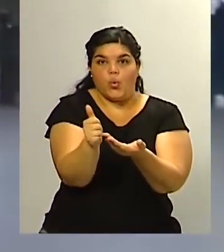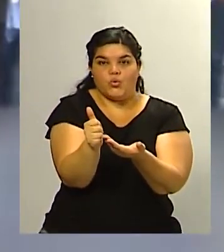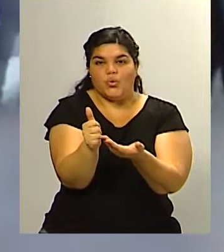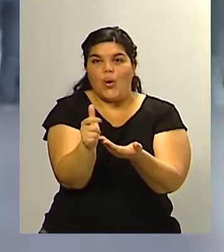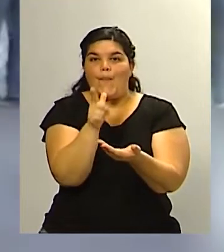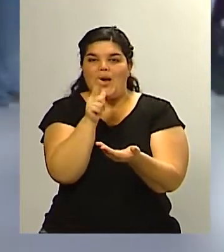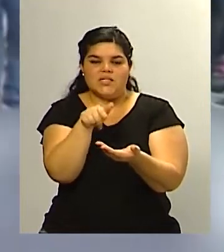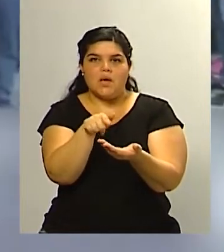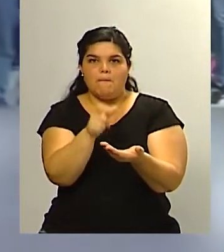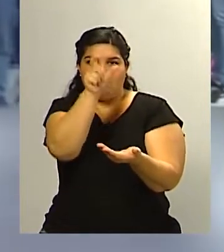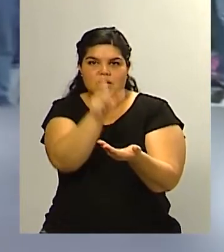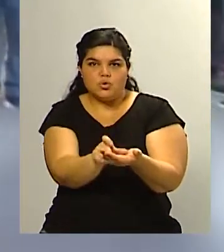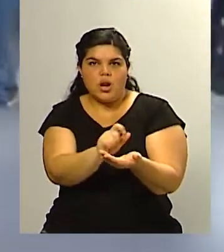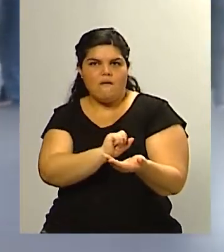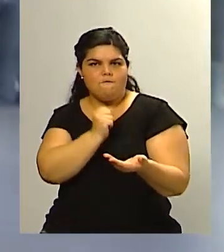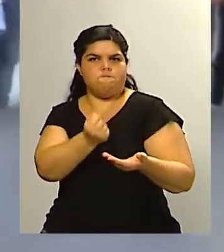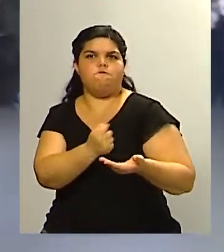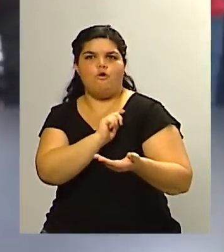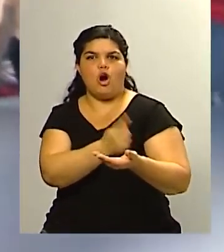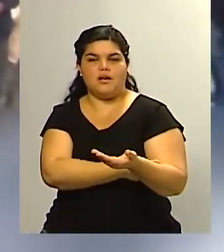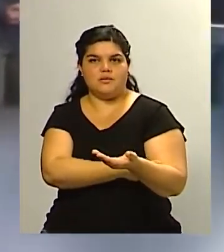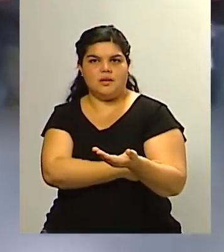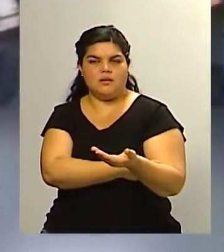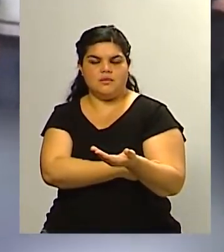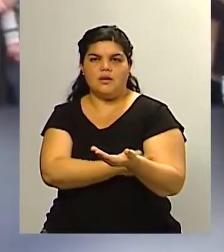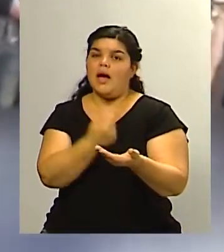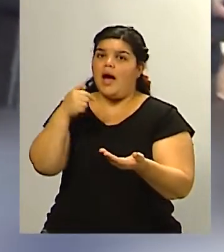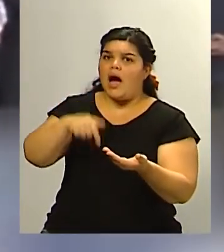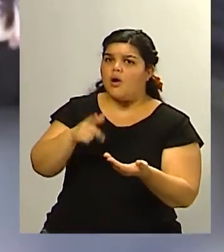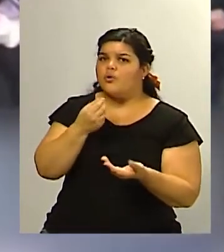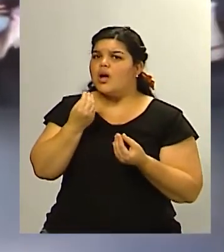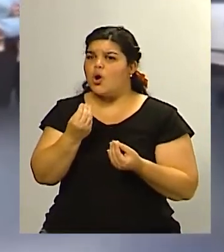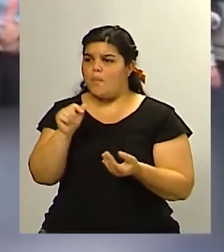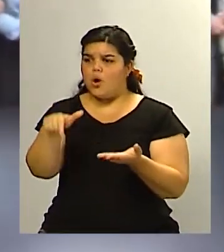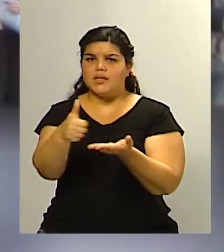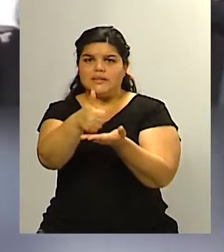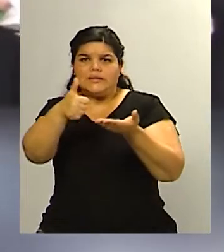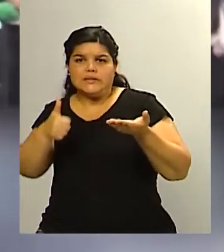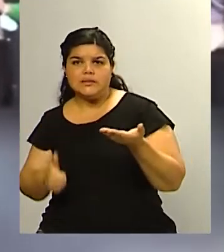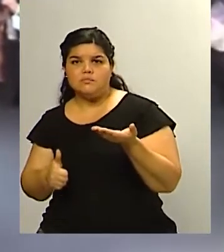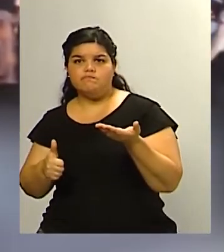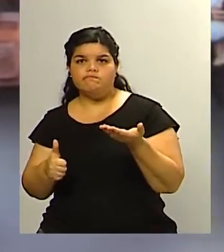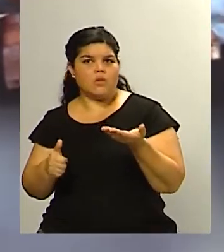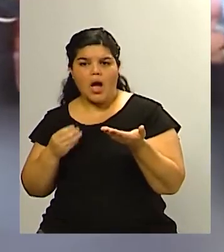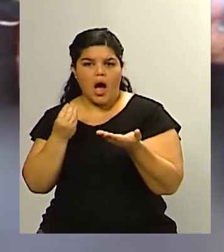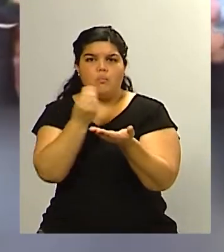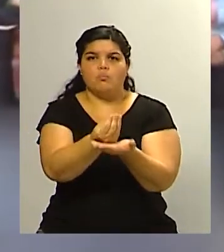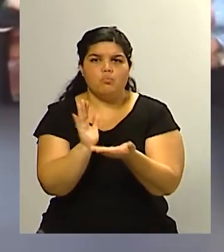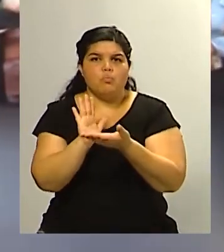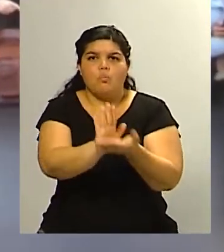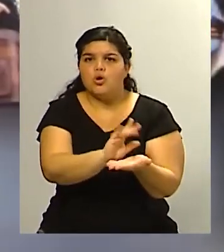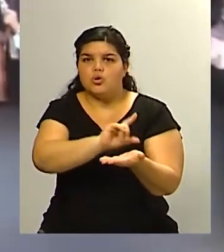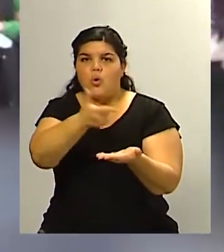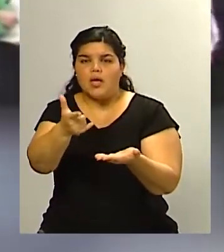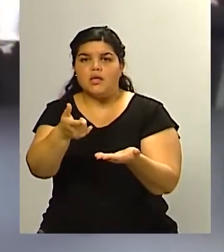que ver si se sostiene con la ausencia de Cristina en la arena electoral ¿no? yo tengo mis dudas porque además hoy está la